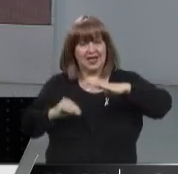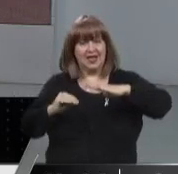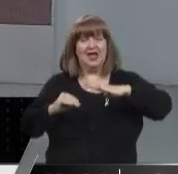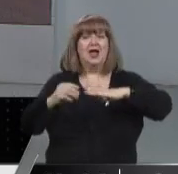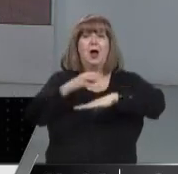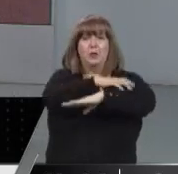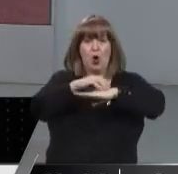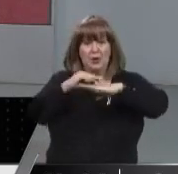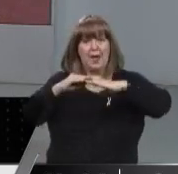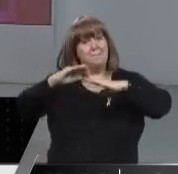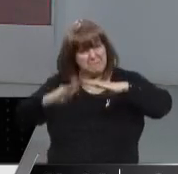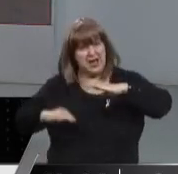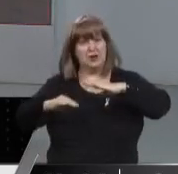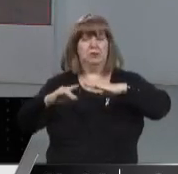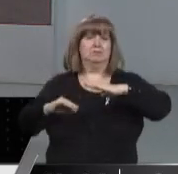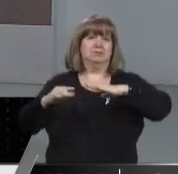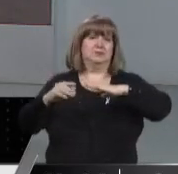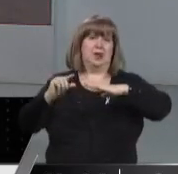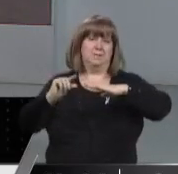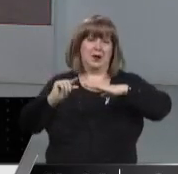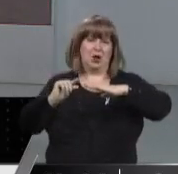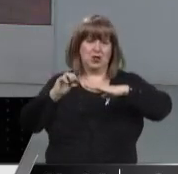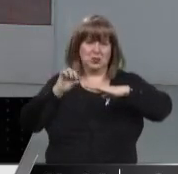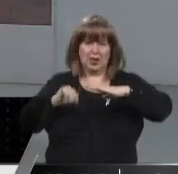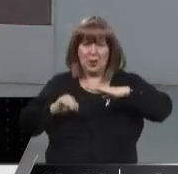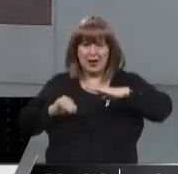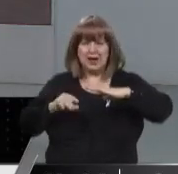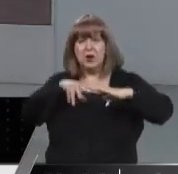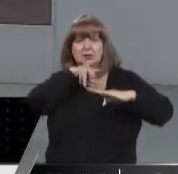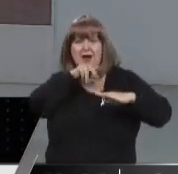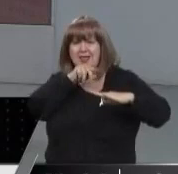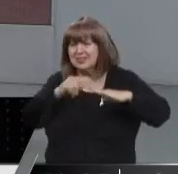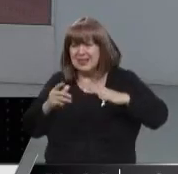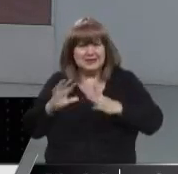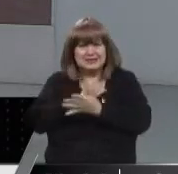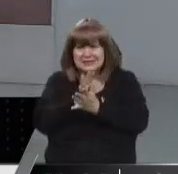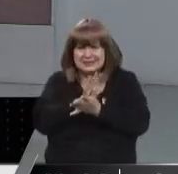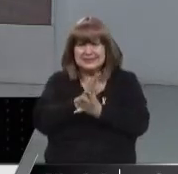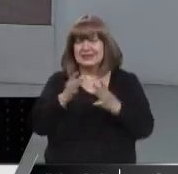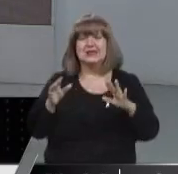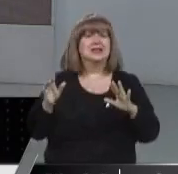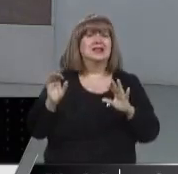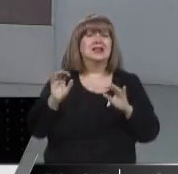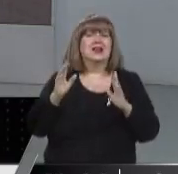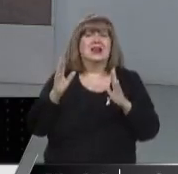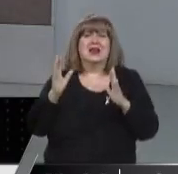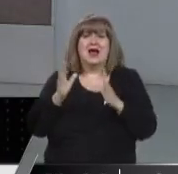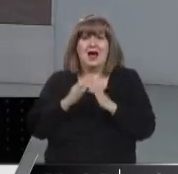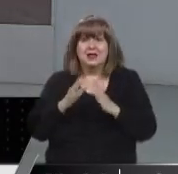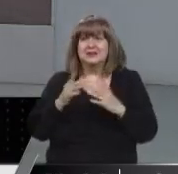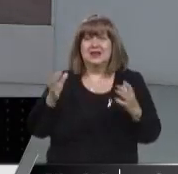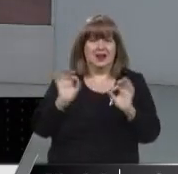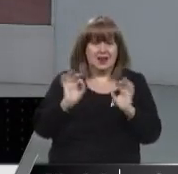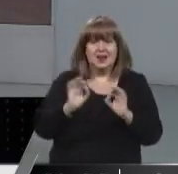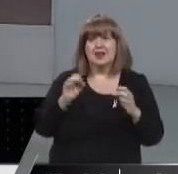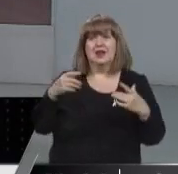sean pensionados que van con ellos o sean estos grupos más vulnerables. Bien, entonces no ingresos, no tienen que recibir ninguna asistencia del Estado